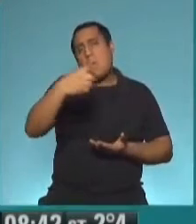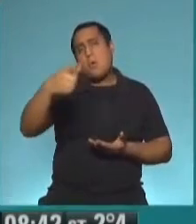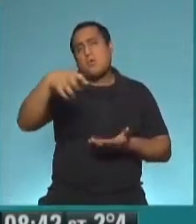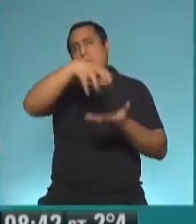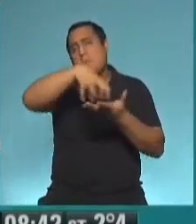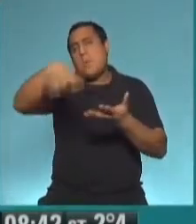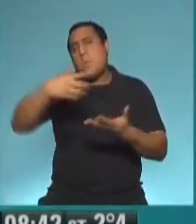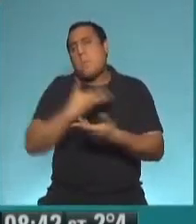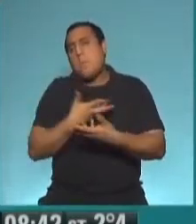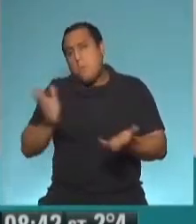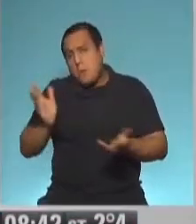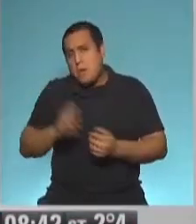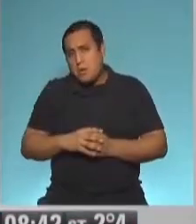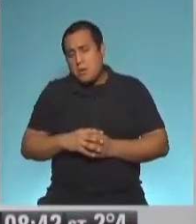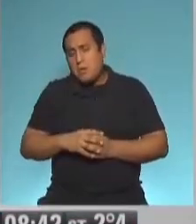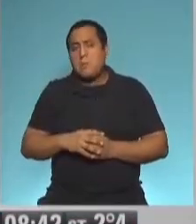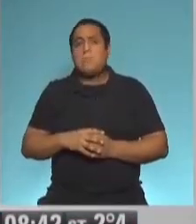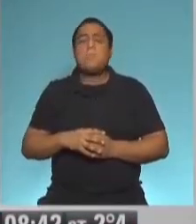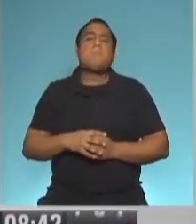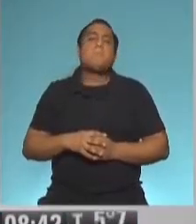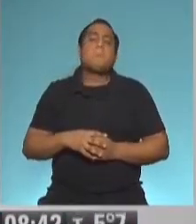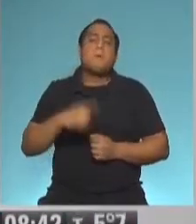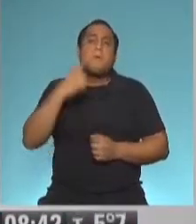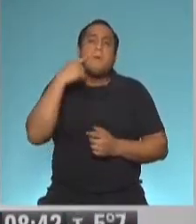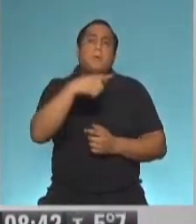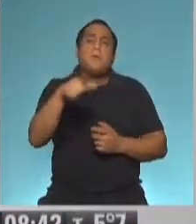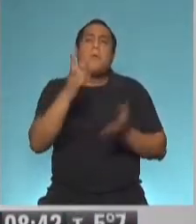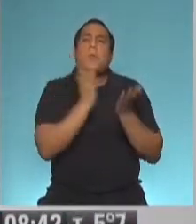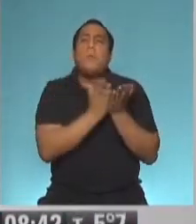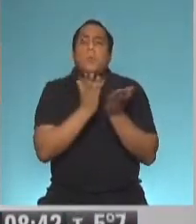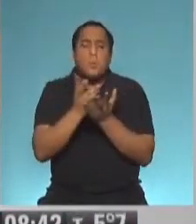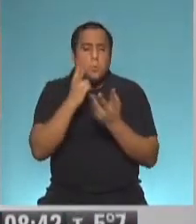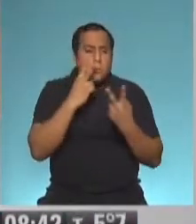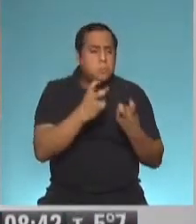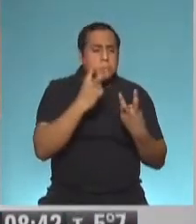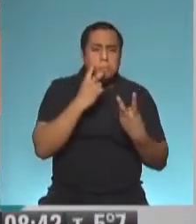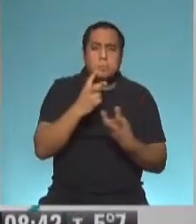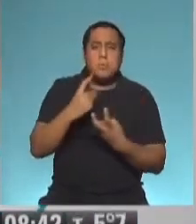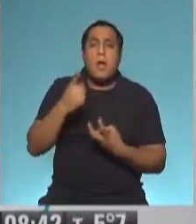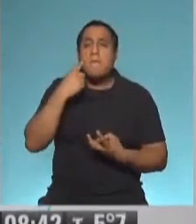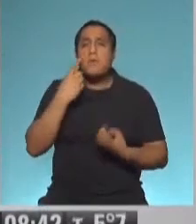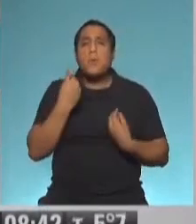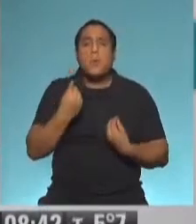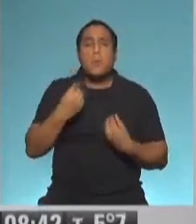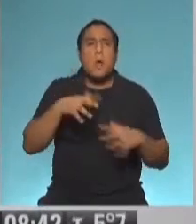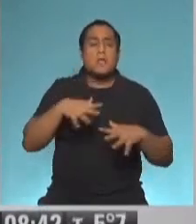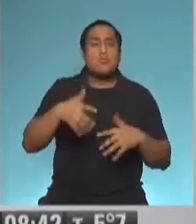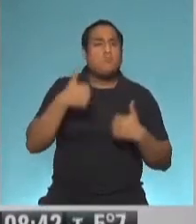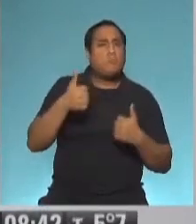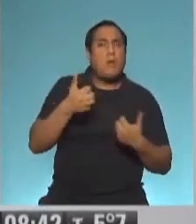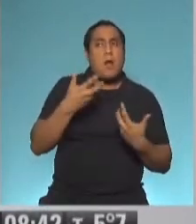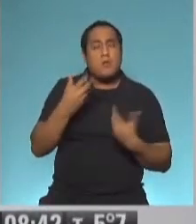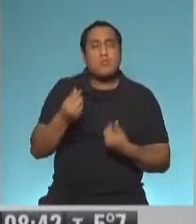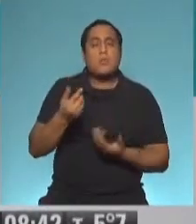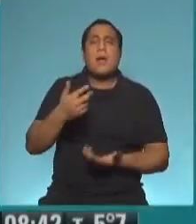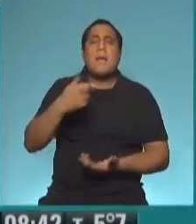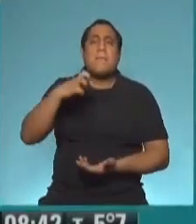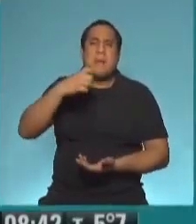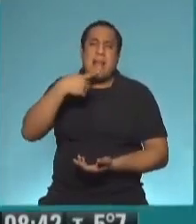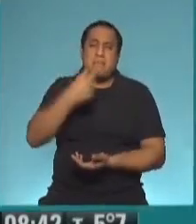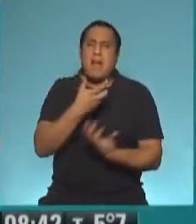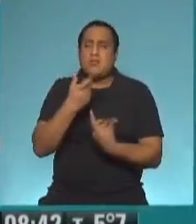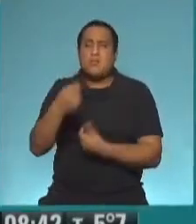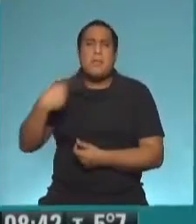públicos que está estudiando verdaderamente cuál es la acción beneficiosa del plasma y en qué momento